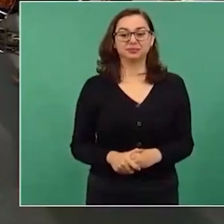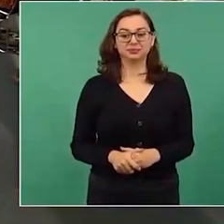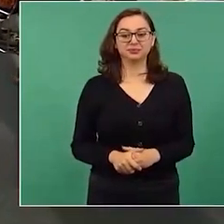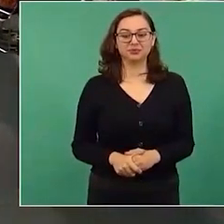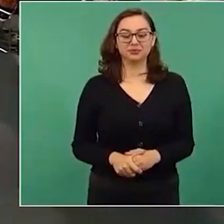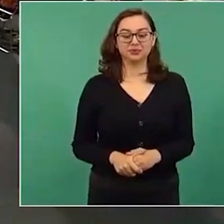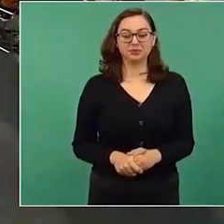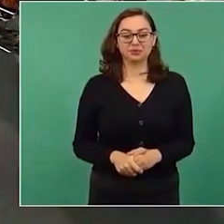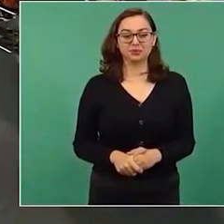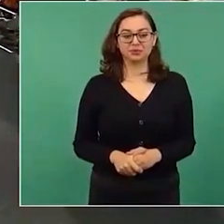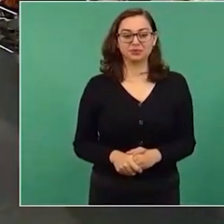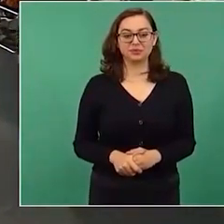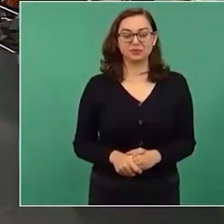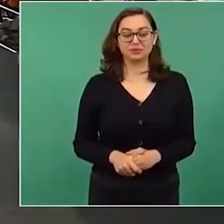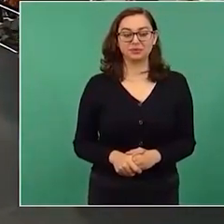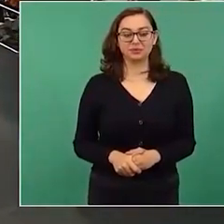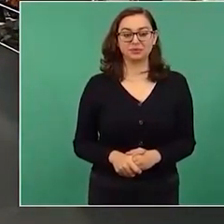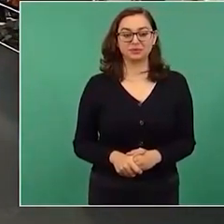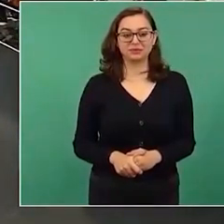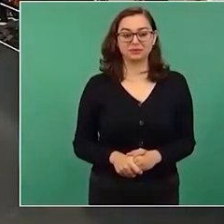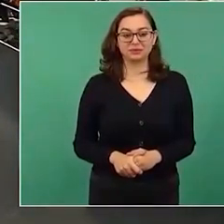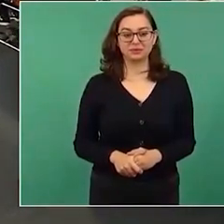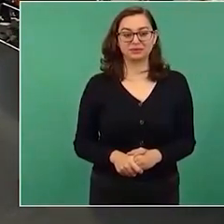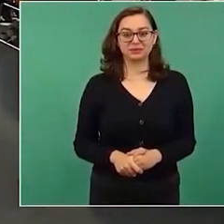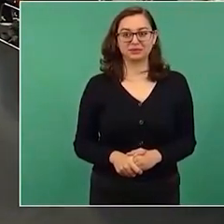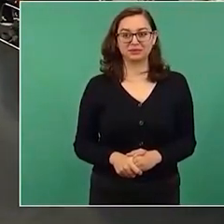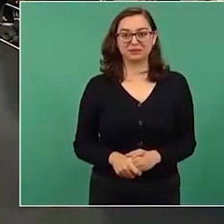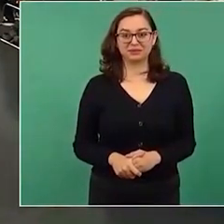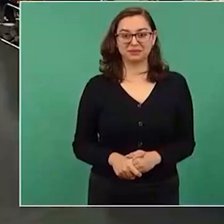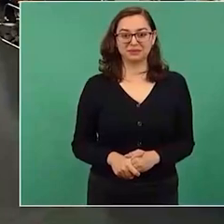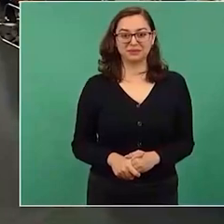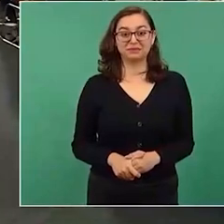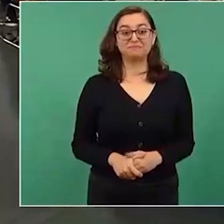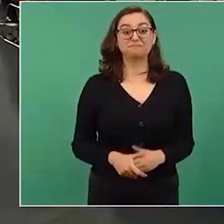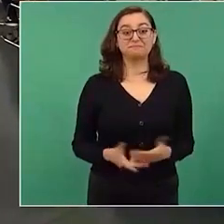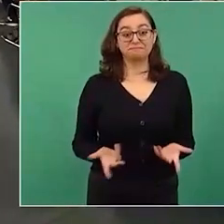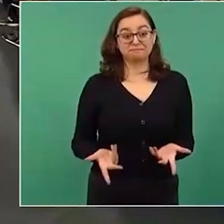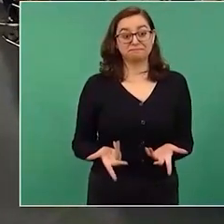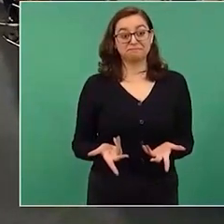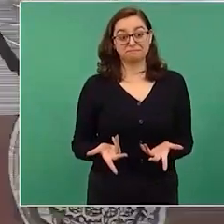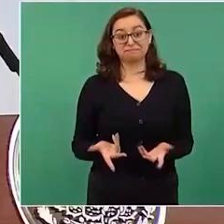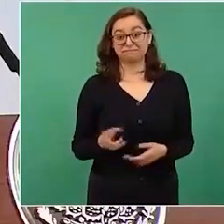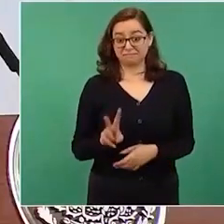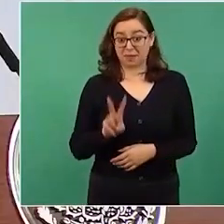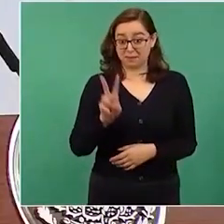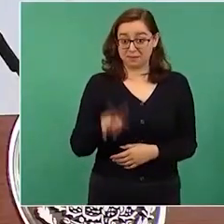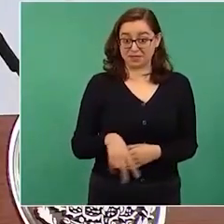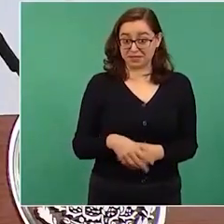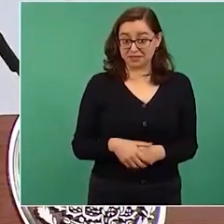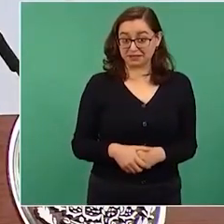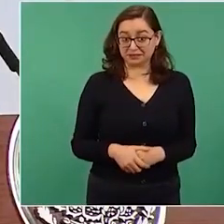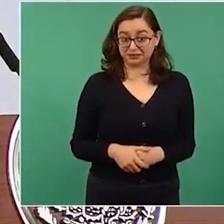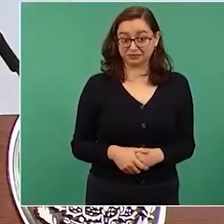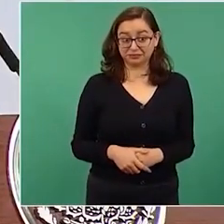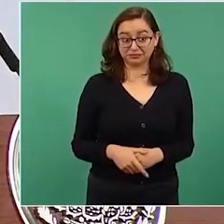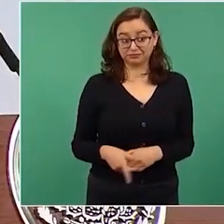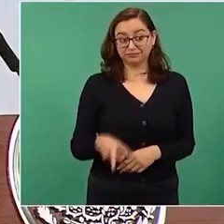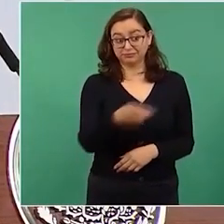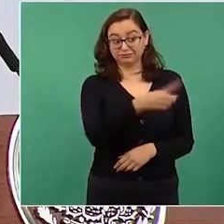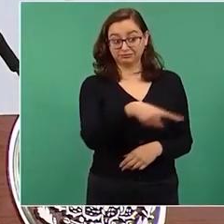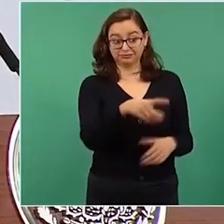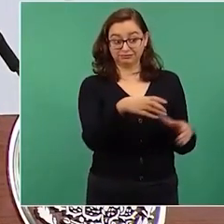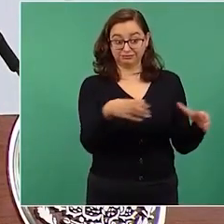Pero es que, para nuestros adversarios, los de arriba,